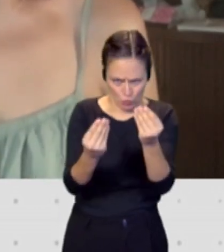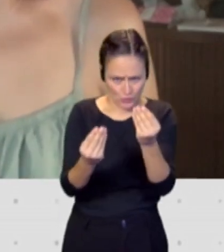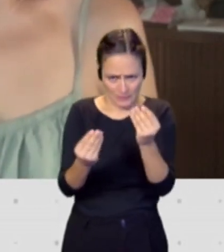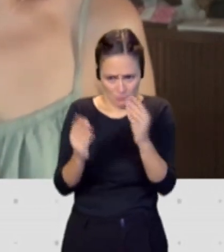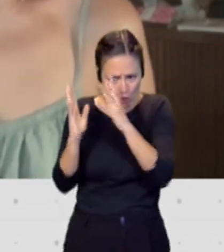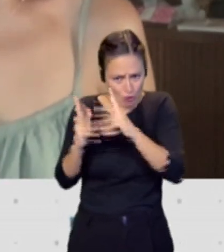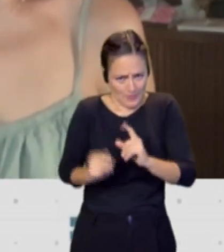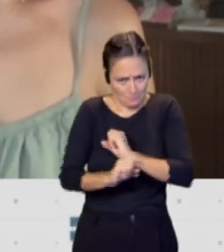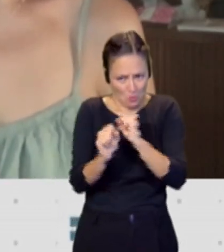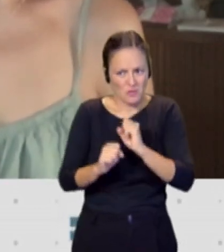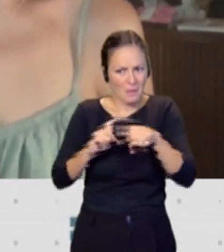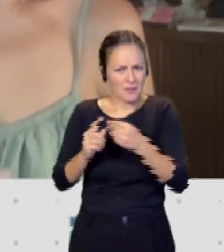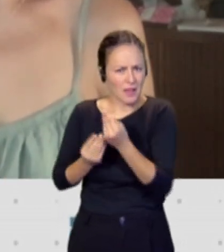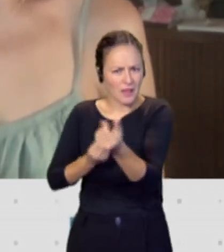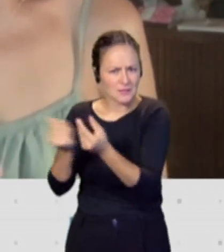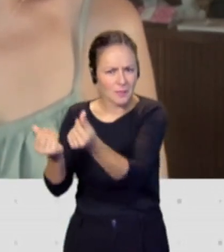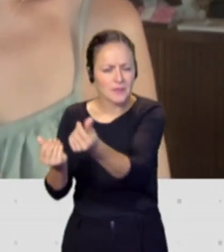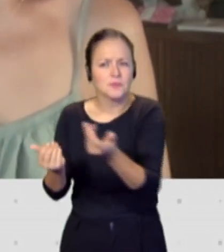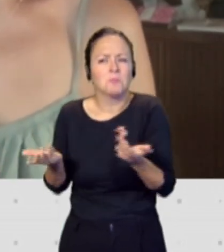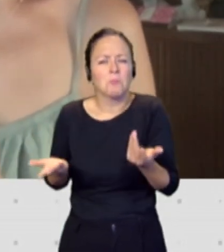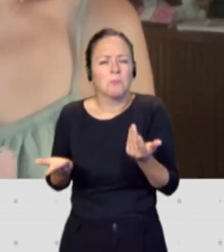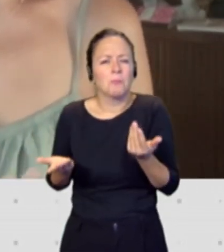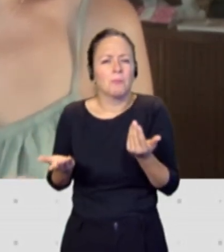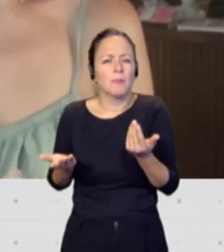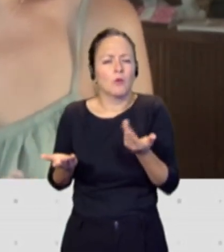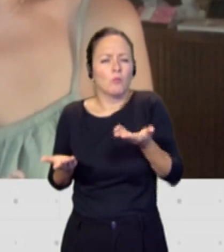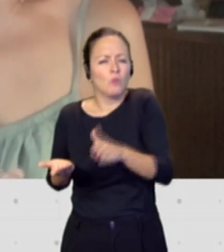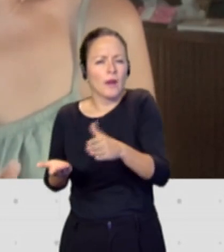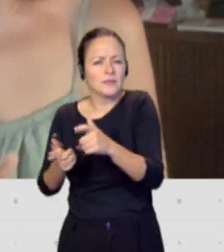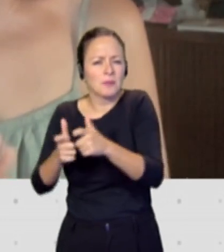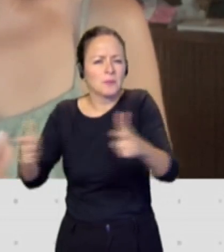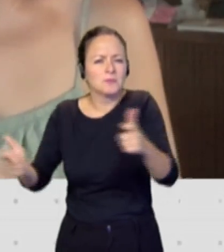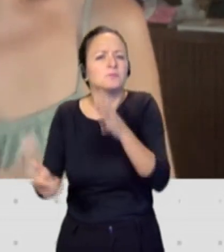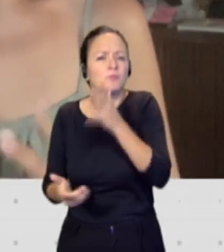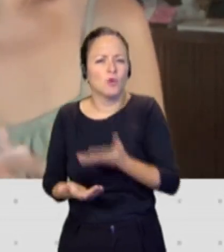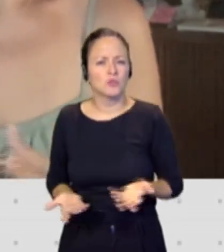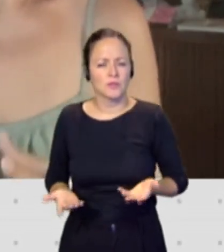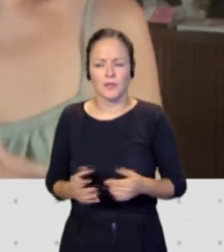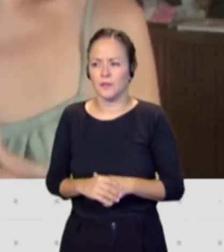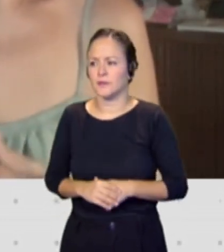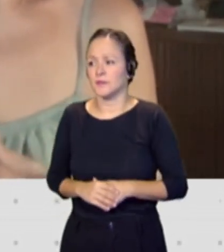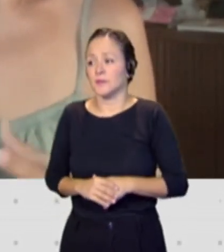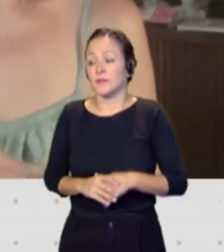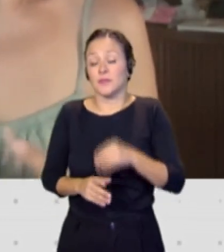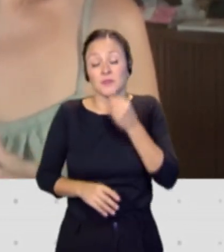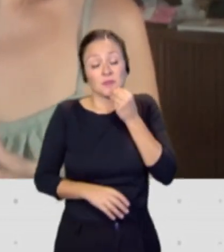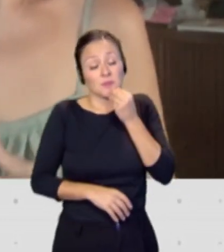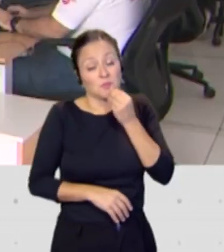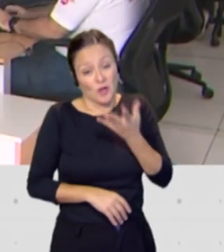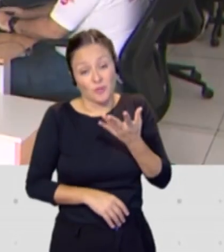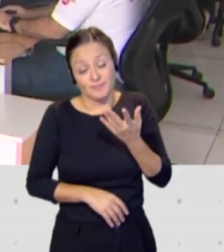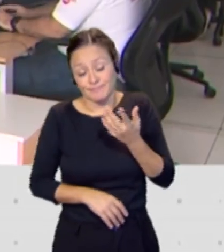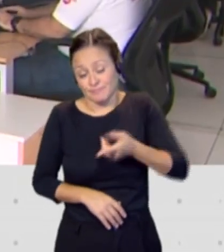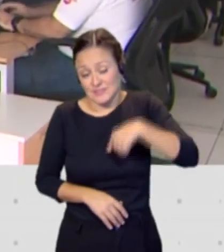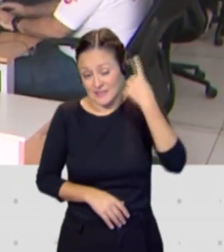desaparecido también. ¿Por qué están aumentando esas muertes? Bueno, sabemos que pueden ser más, pero